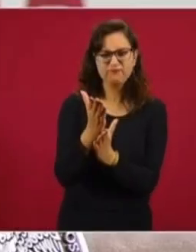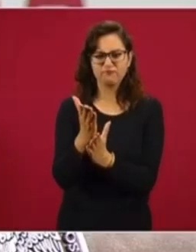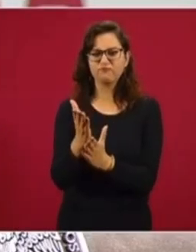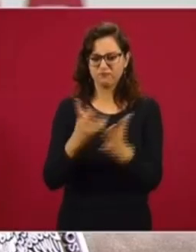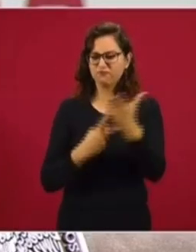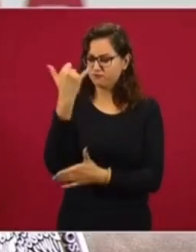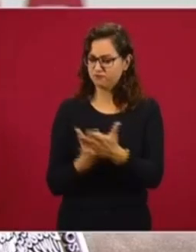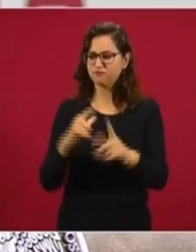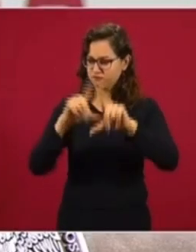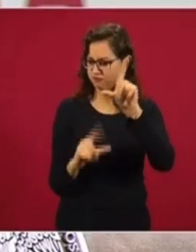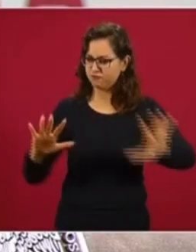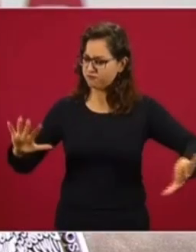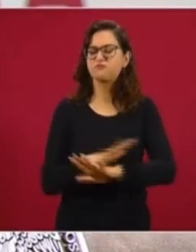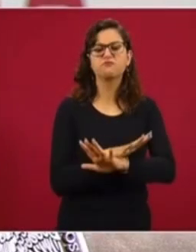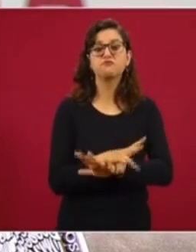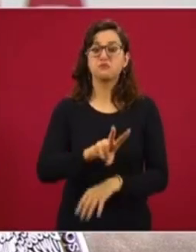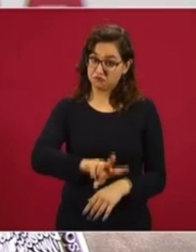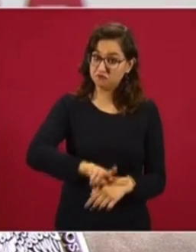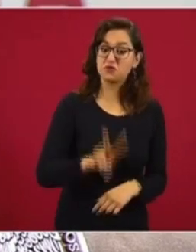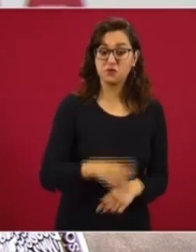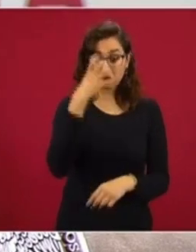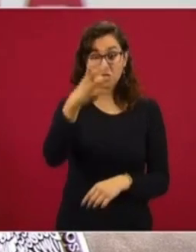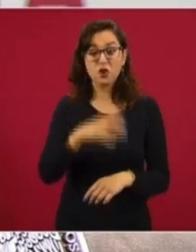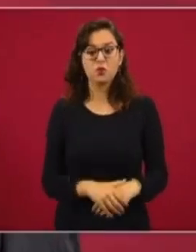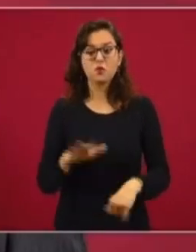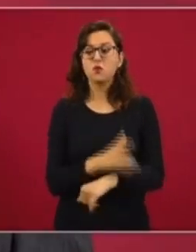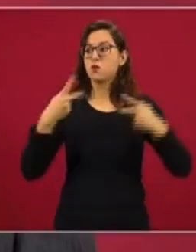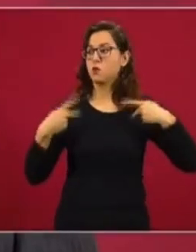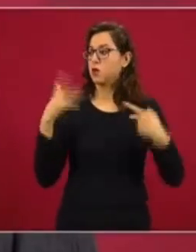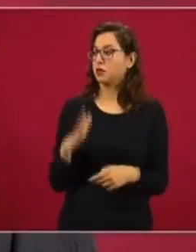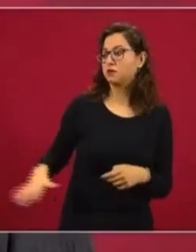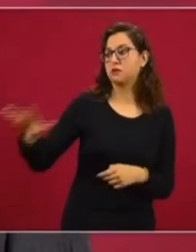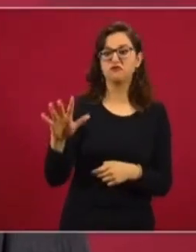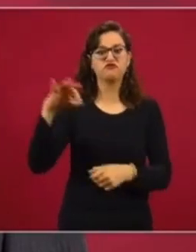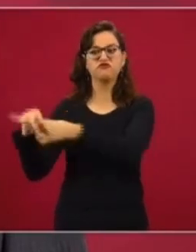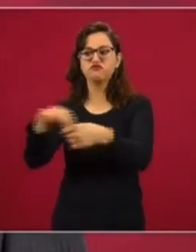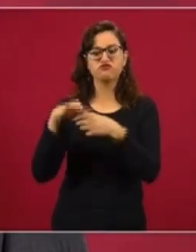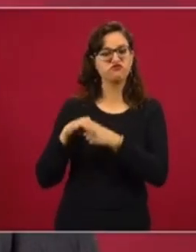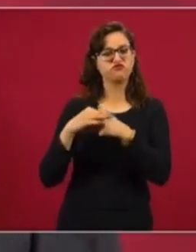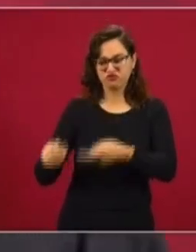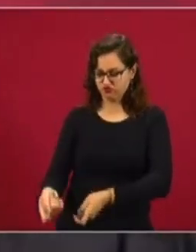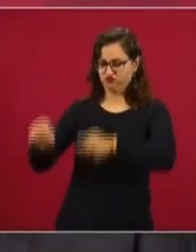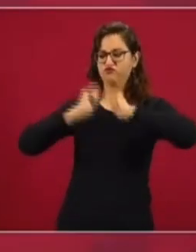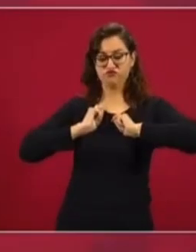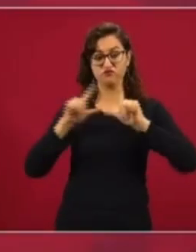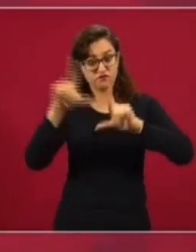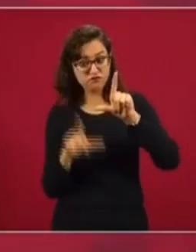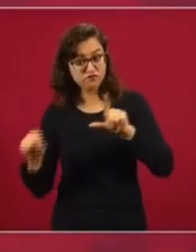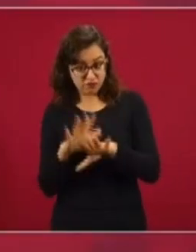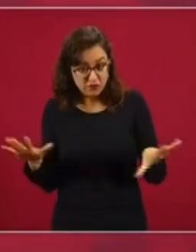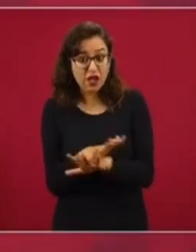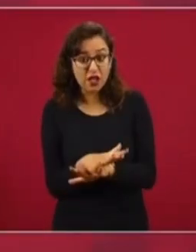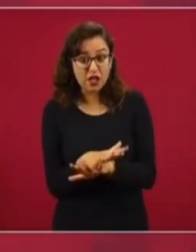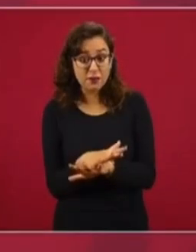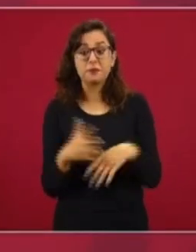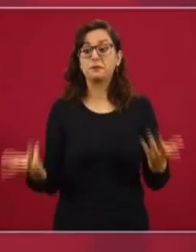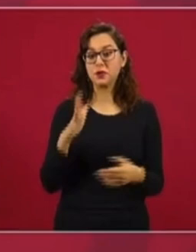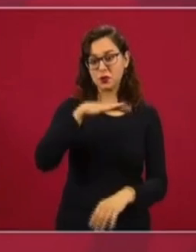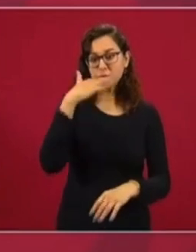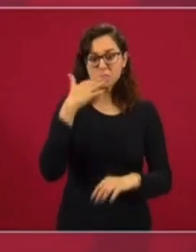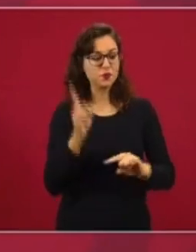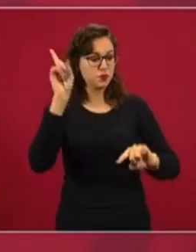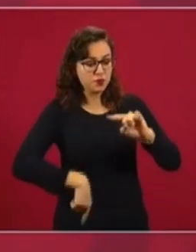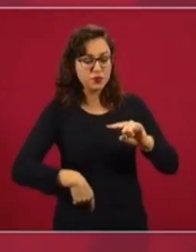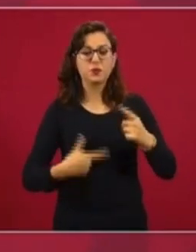proyecto de transformación, porque el pueblo nos eligió para eso, para llevar a cabo un proyecto de transformación, para acabar con la